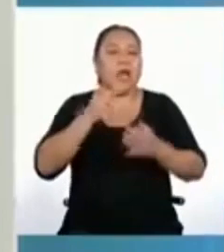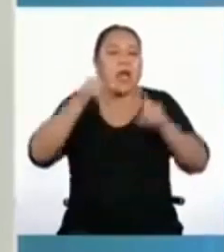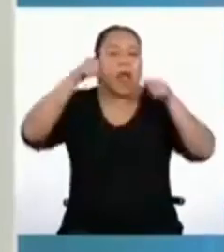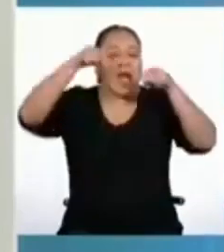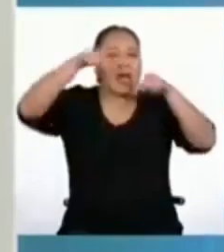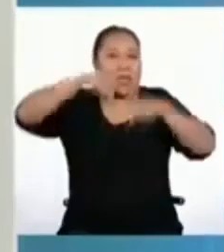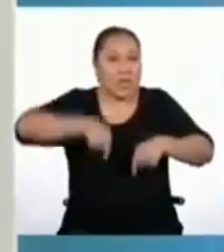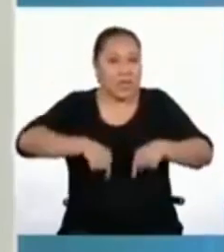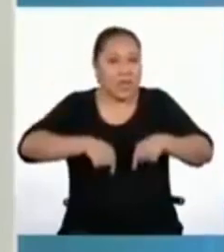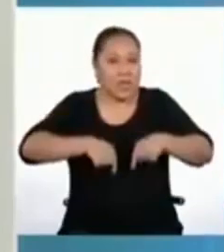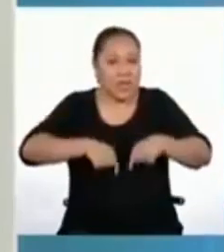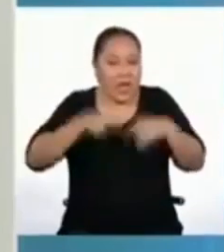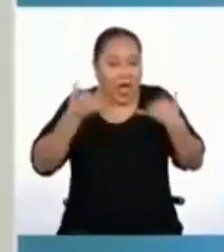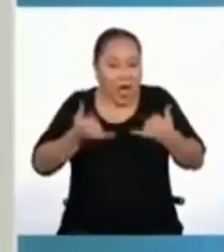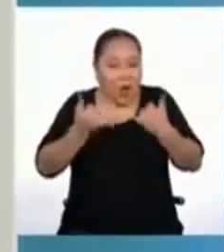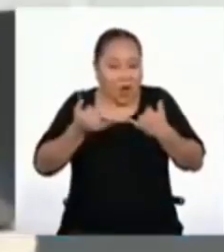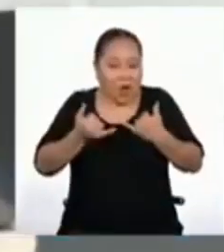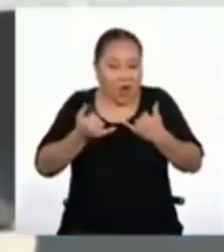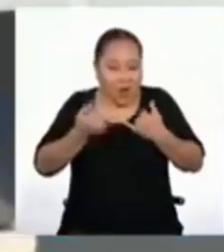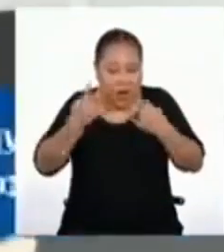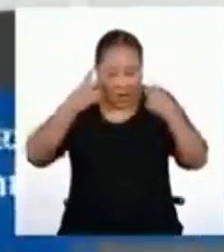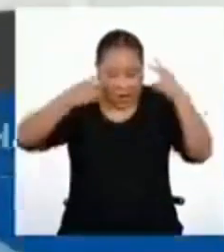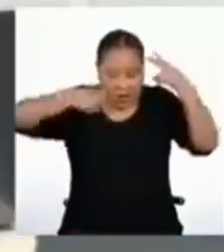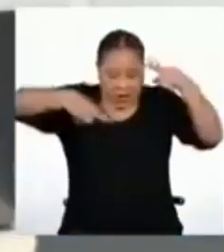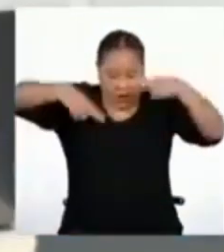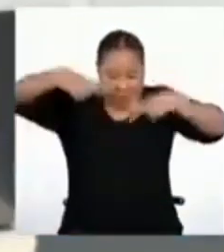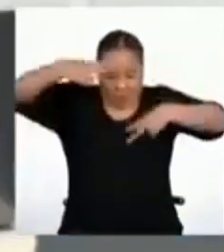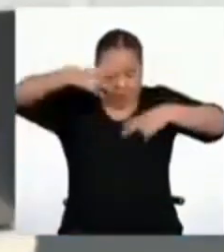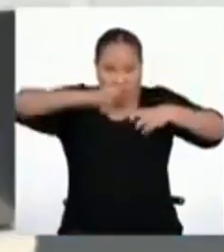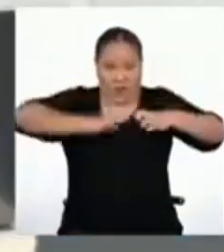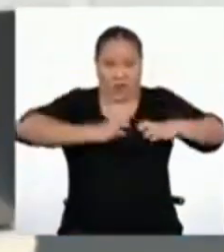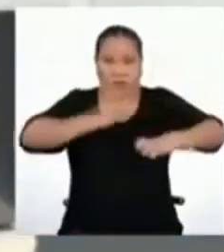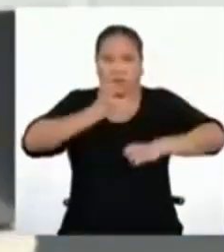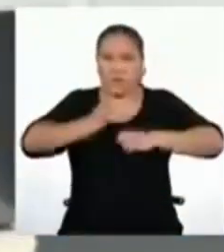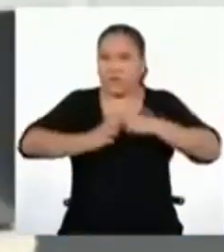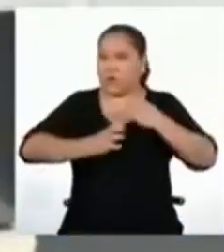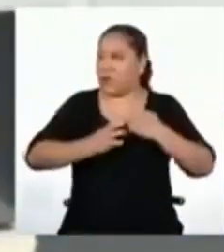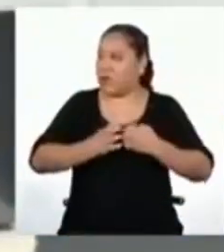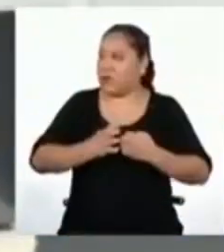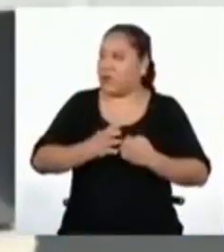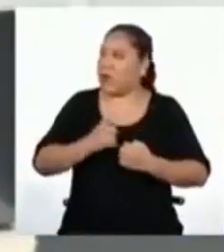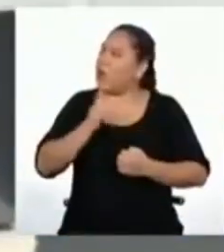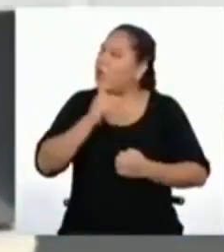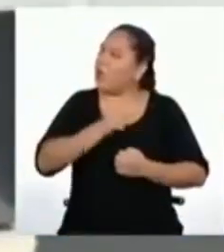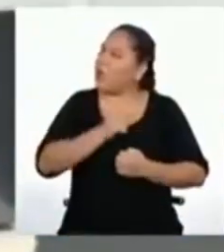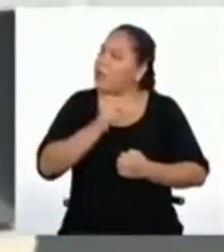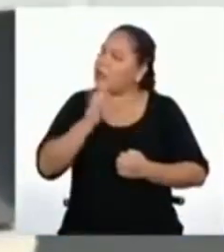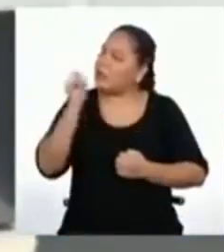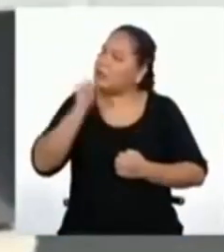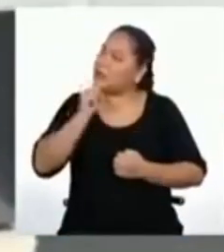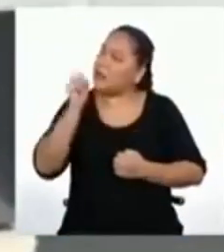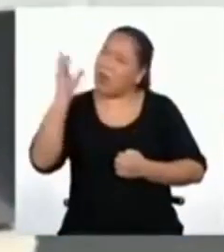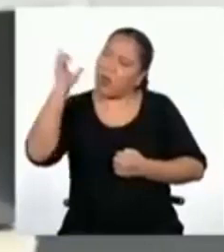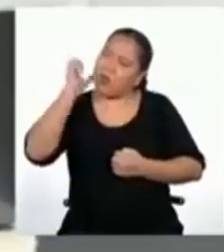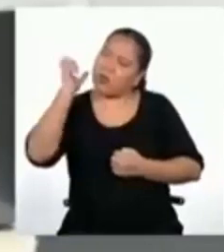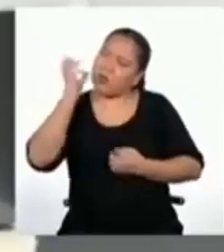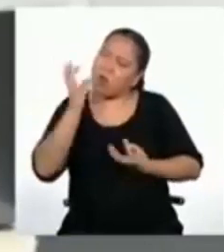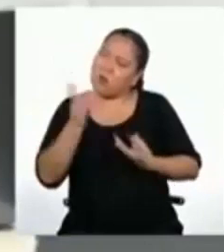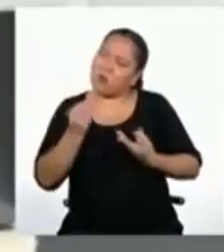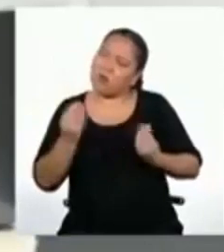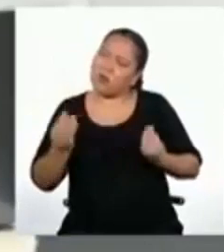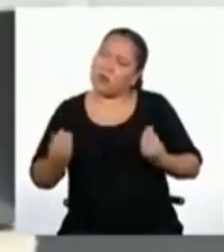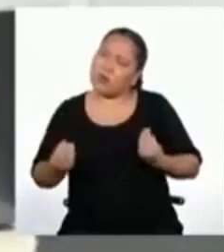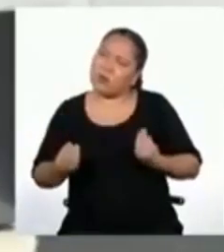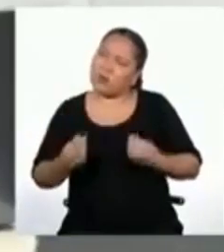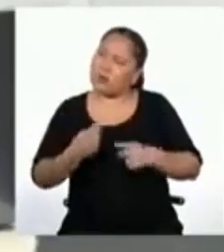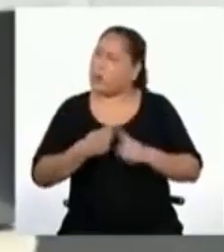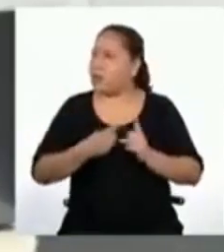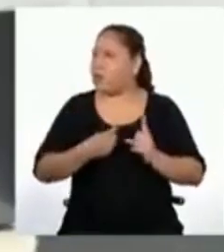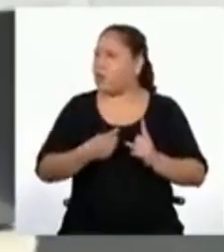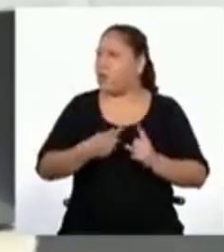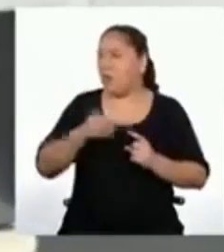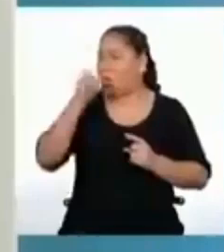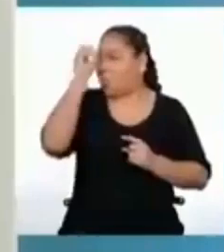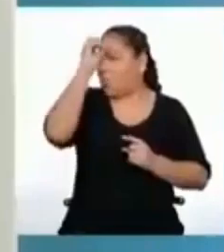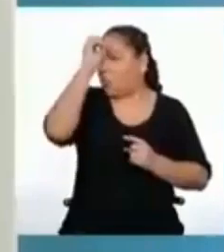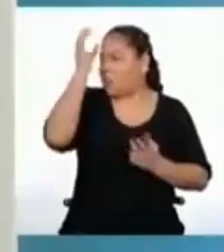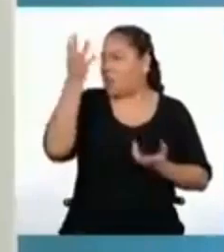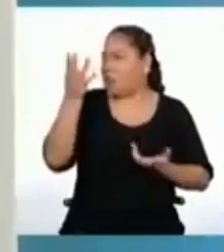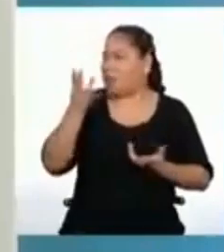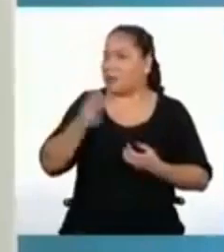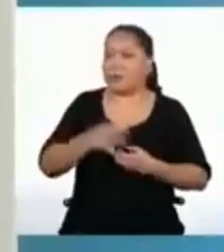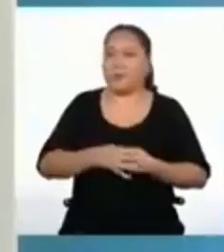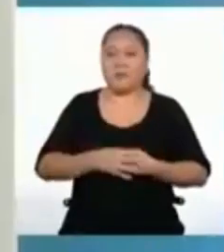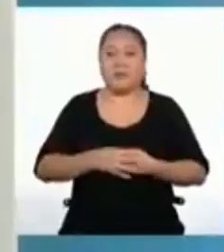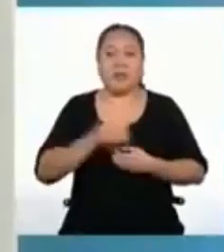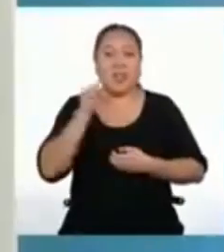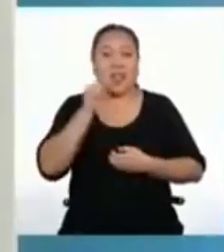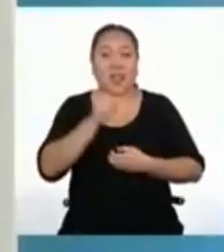contemplar nuestras emociones? Ah, su, eso último sí lo he escuchado varias veces, pero la verdad que no se entiende.